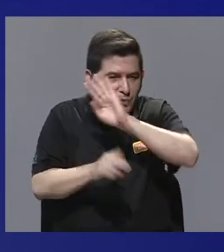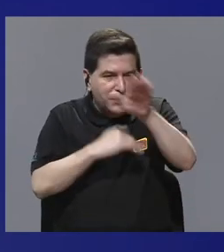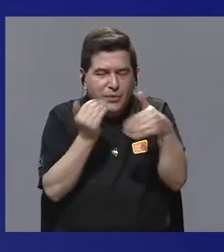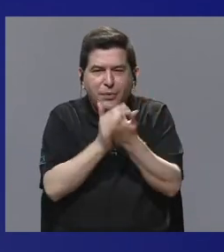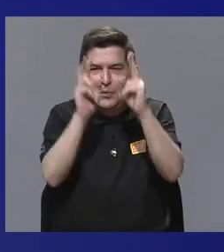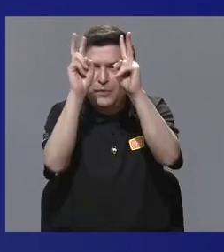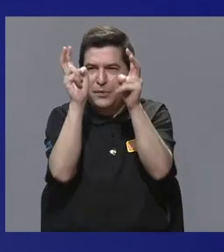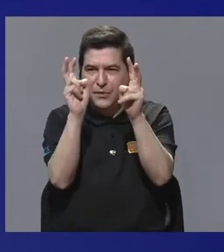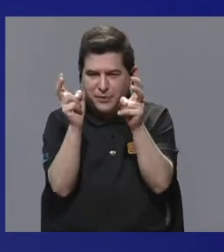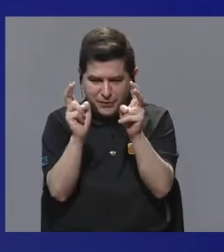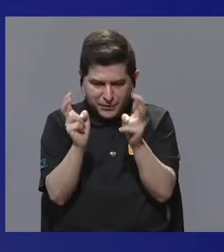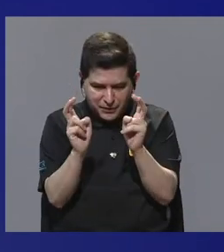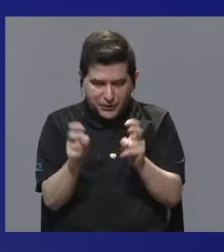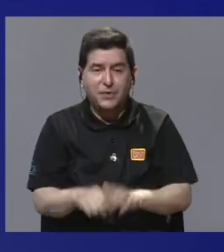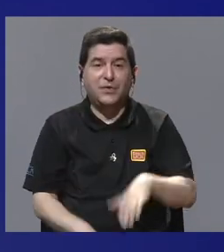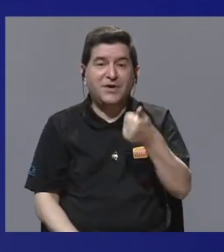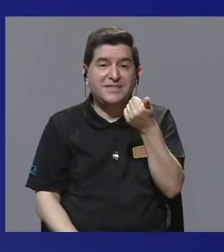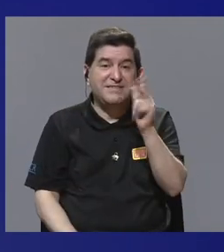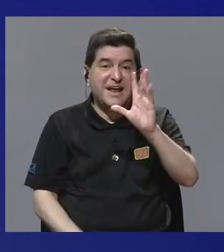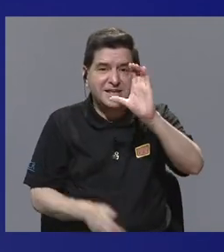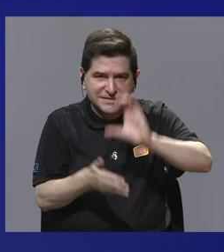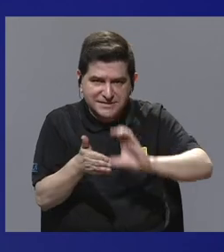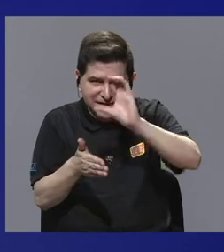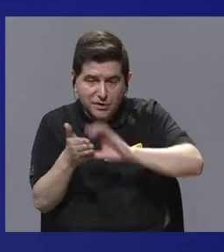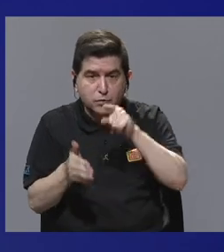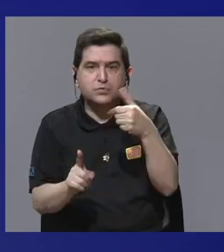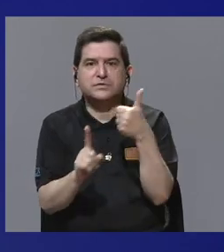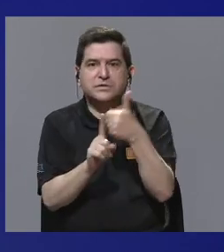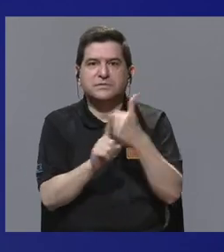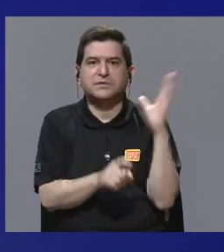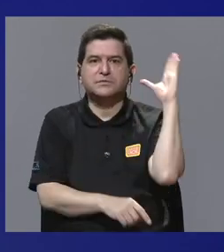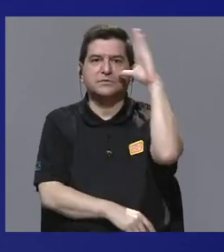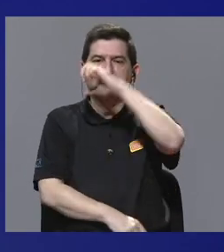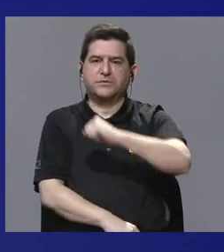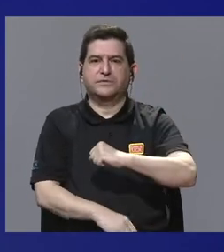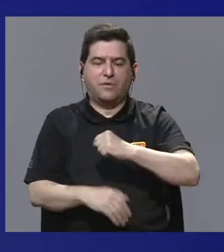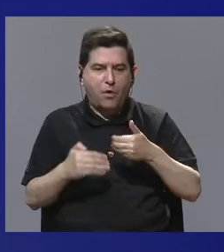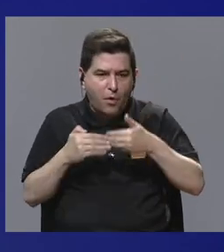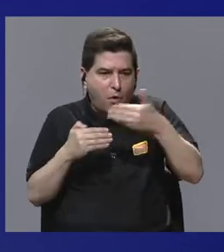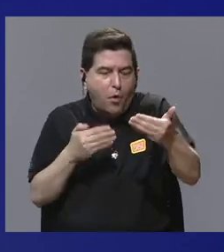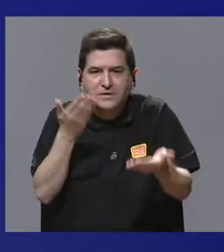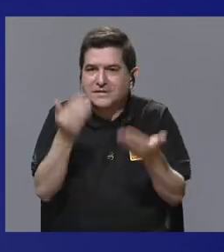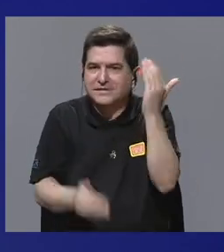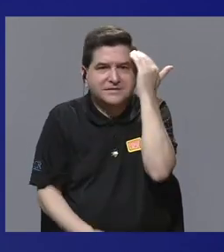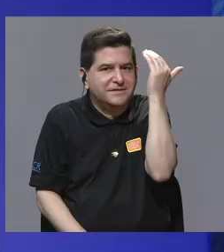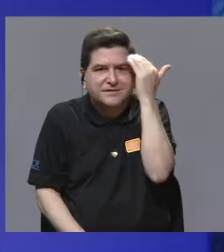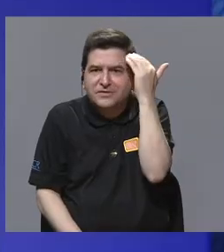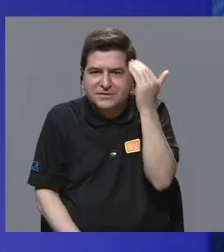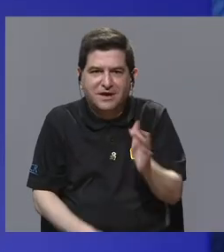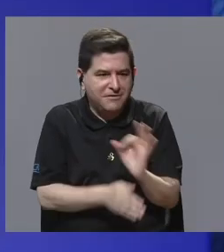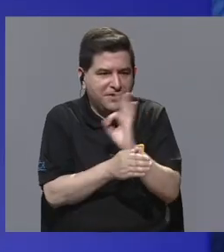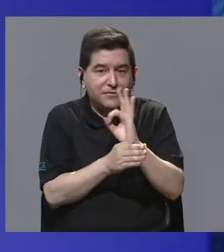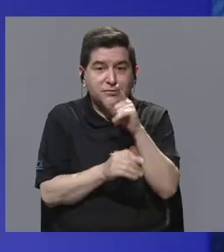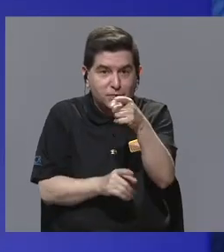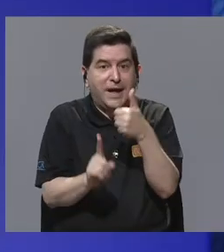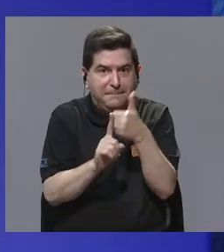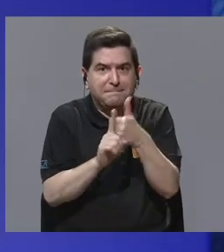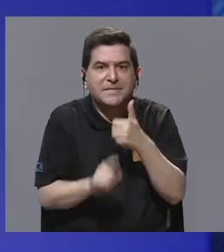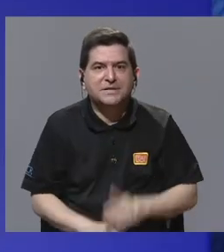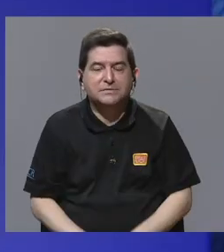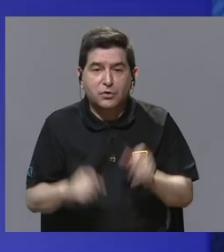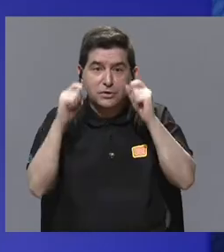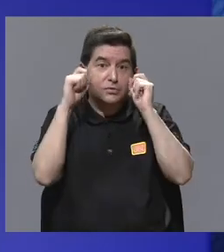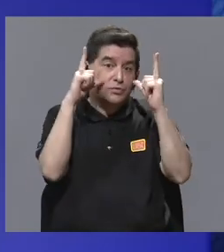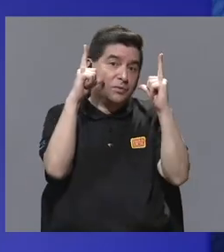todas estas temáticas y esos tres episodios, ustedes mismos se dieron cuenta de que había muchas cosas que no sabían cómo funcionaban y que les